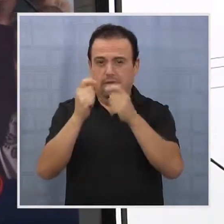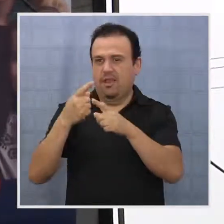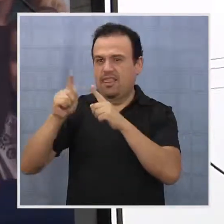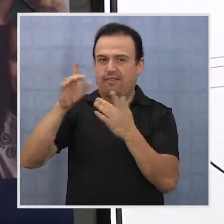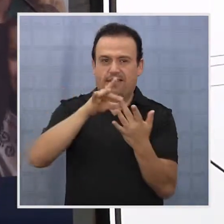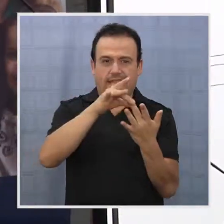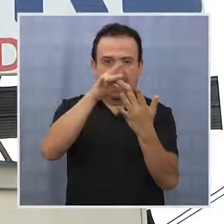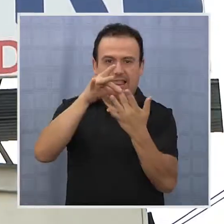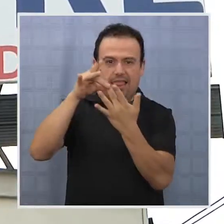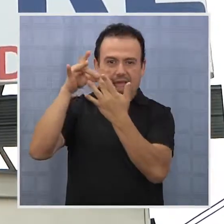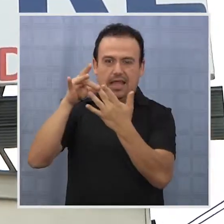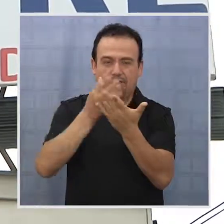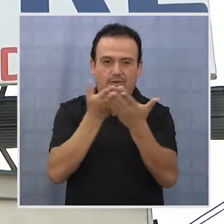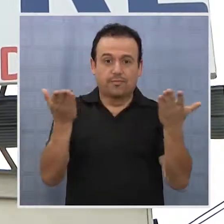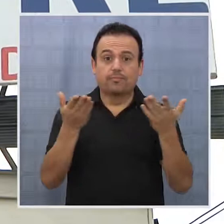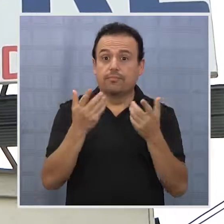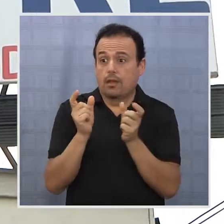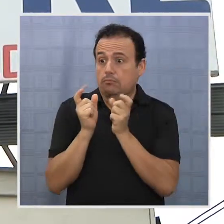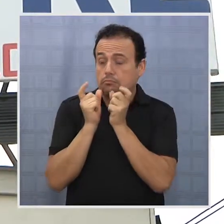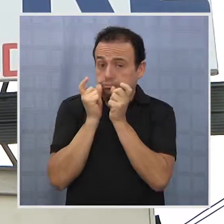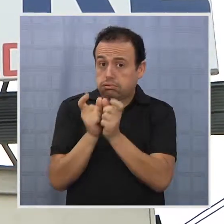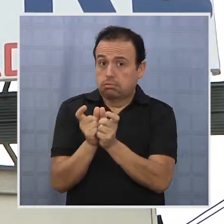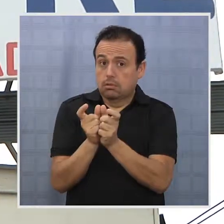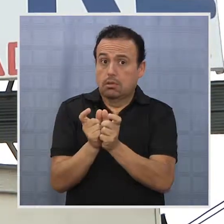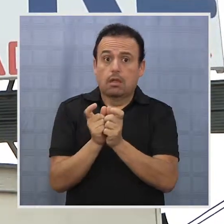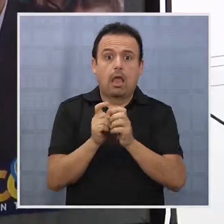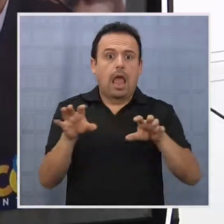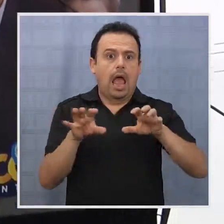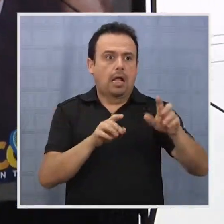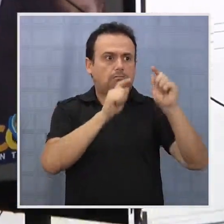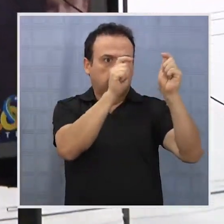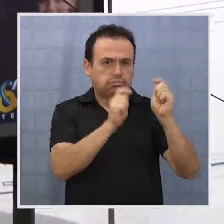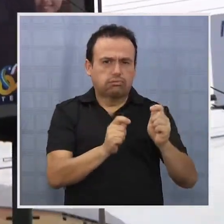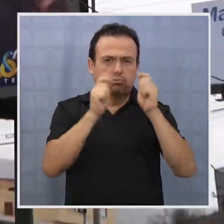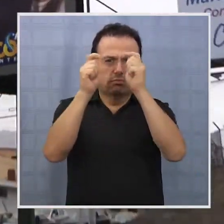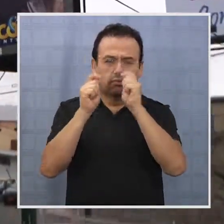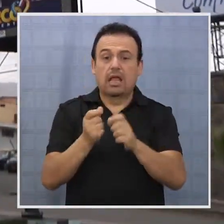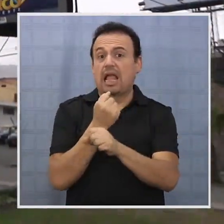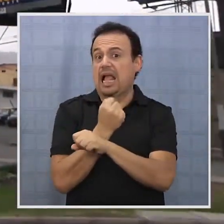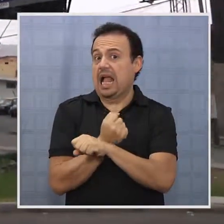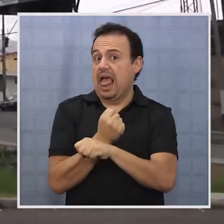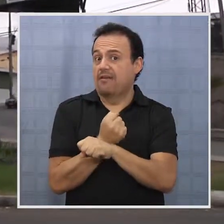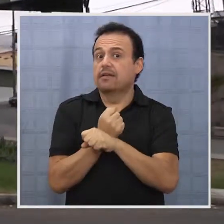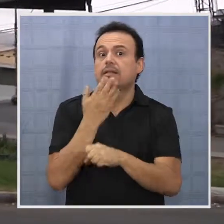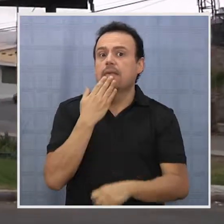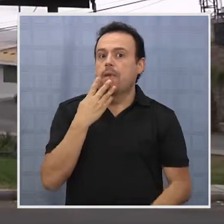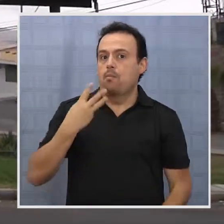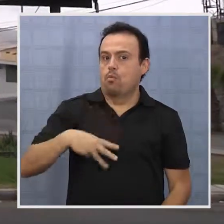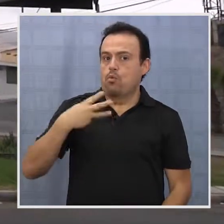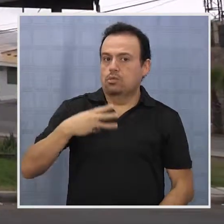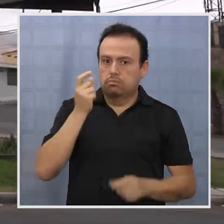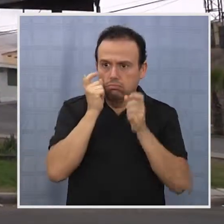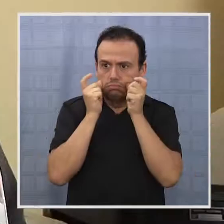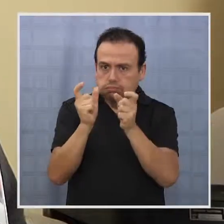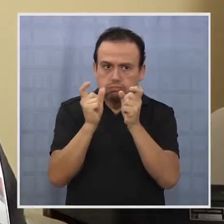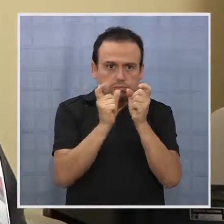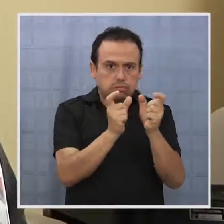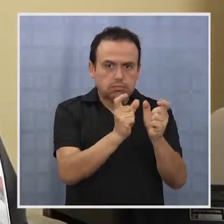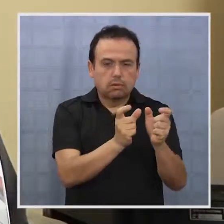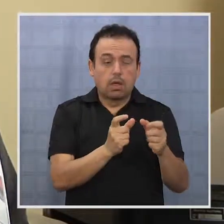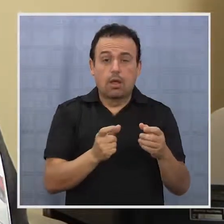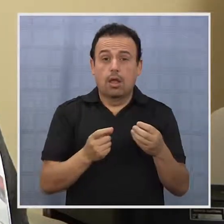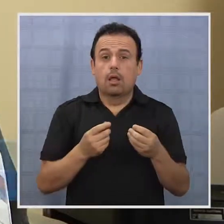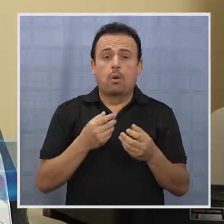muchos candidatos. Fiscalizan la actividad propagandística, carabineros y las municipalidades. También